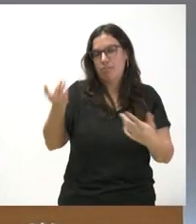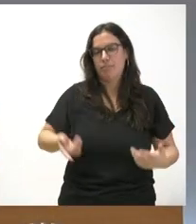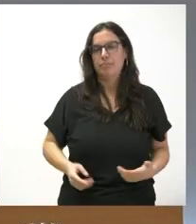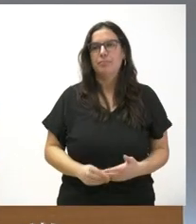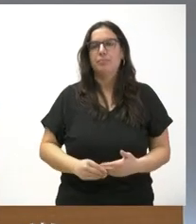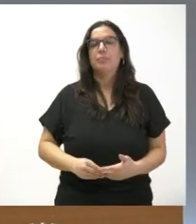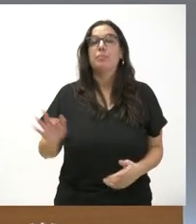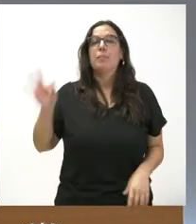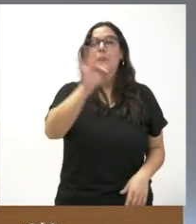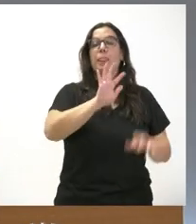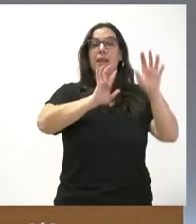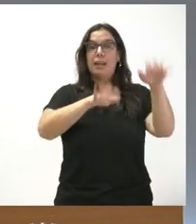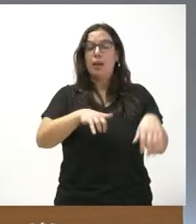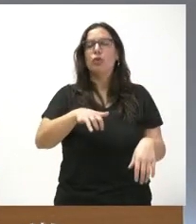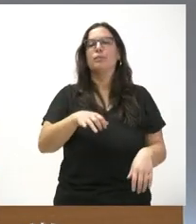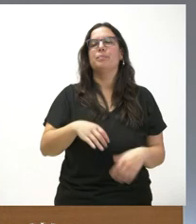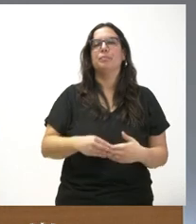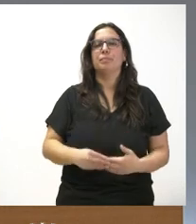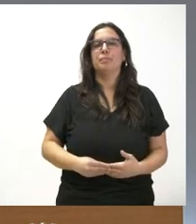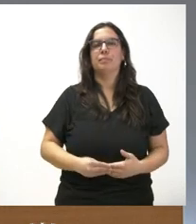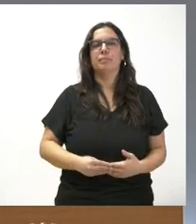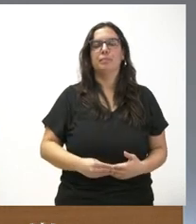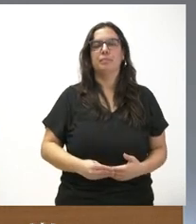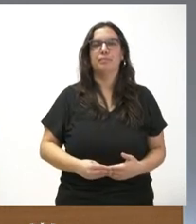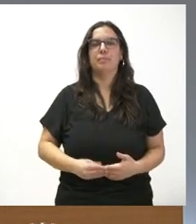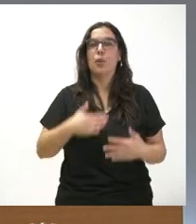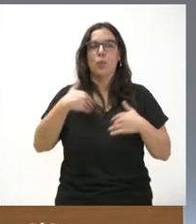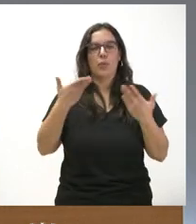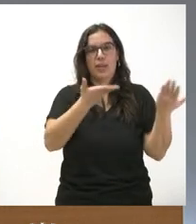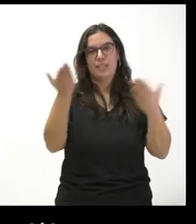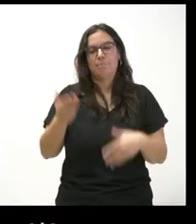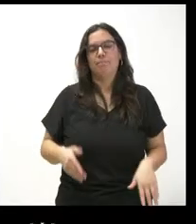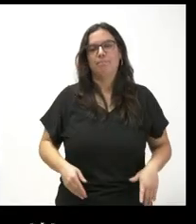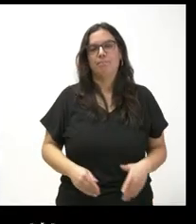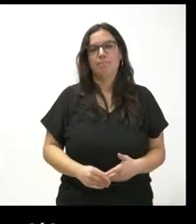en león tenemos hoy a carlos domínguez de y león cuando quieras carlos